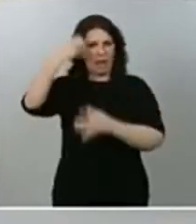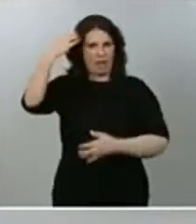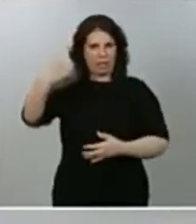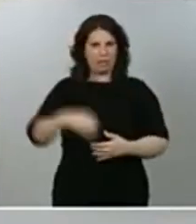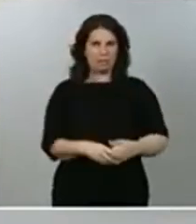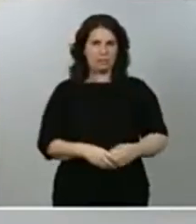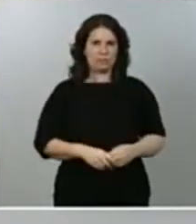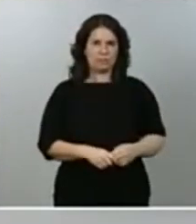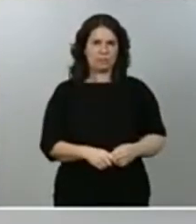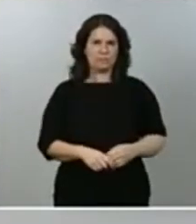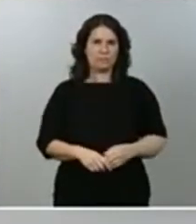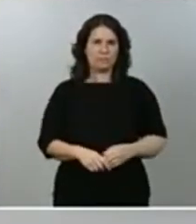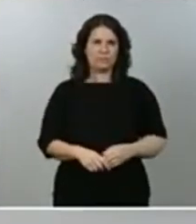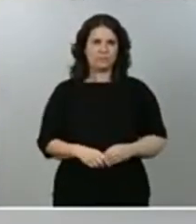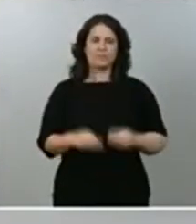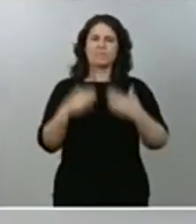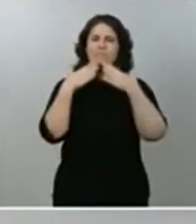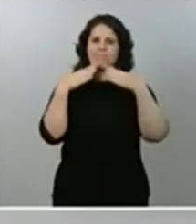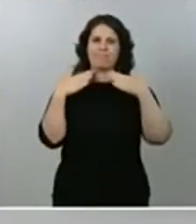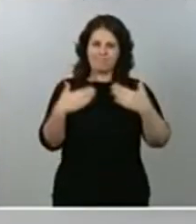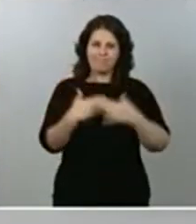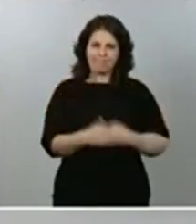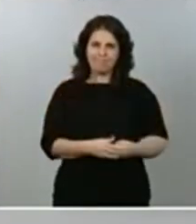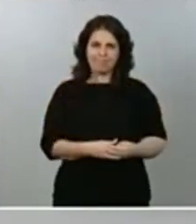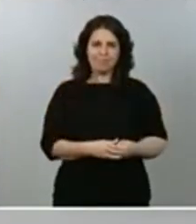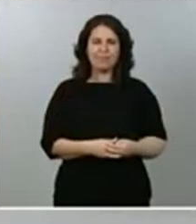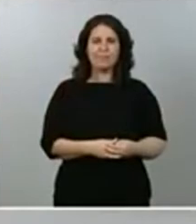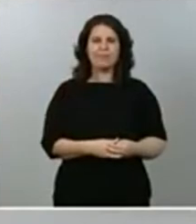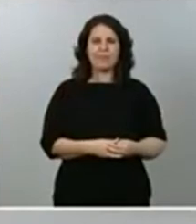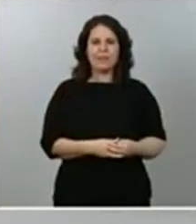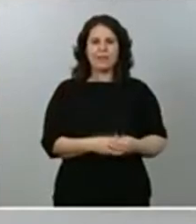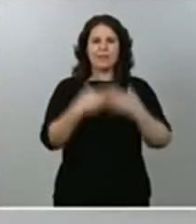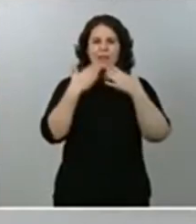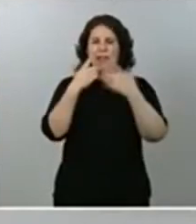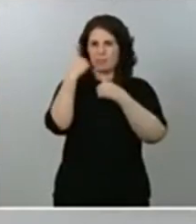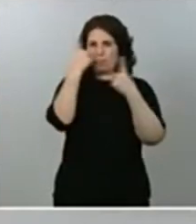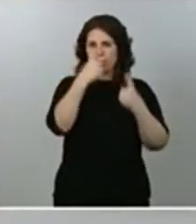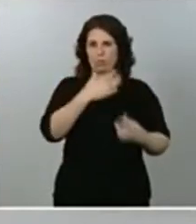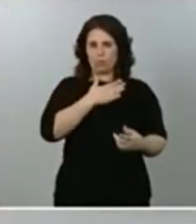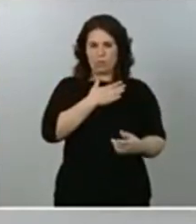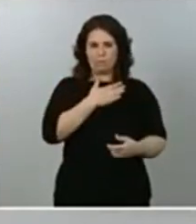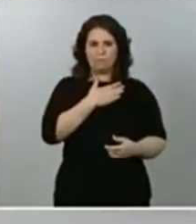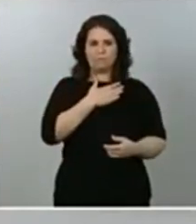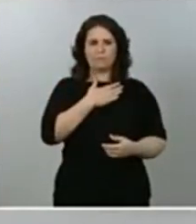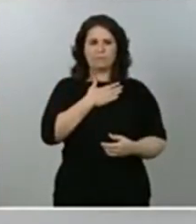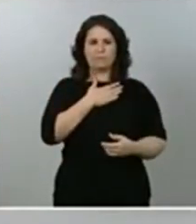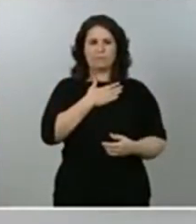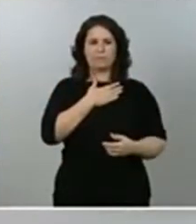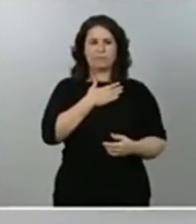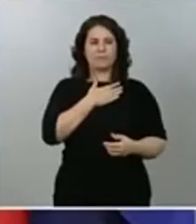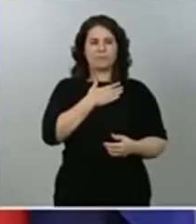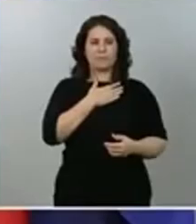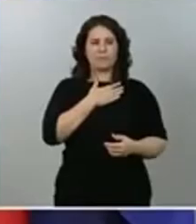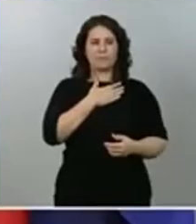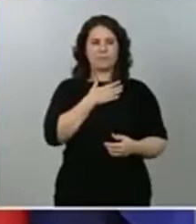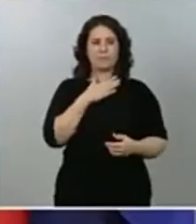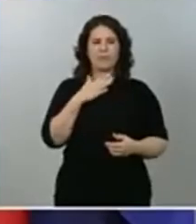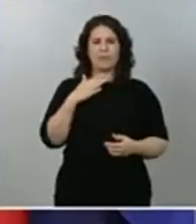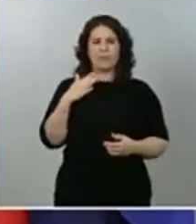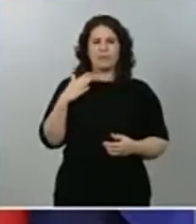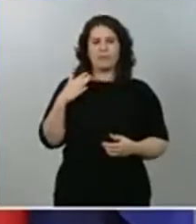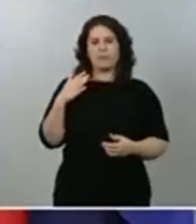Muchas gracias, Juanma, por su pregunta. Sin perjuicio de análisis que tendrán que llevar a cabo los